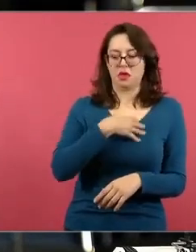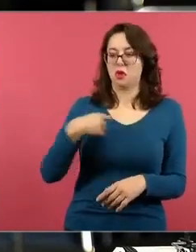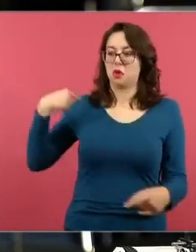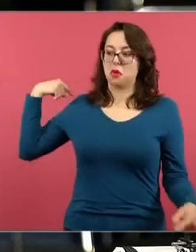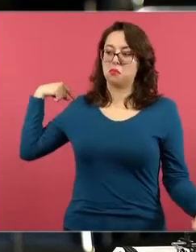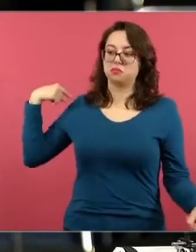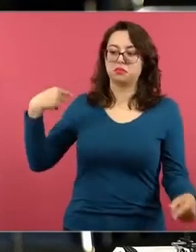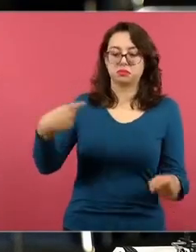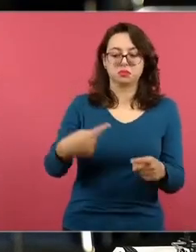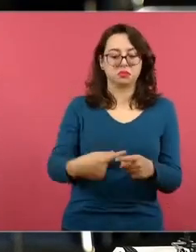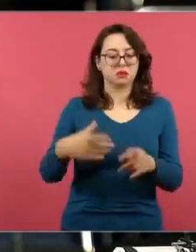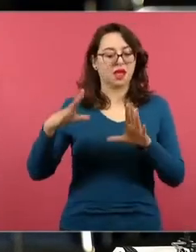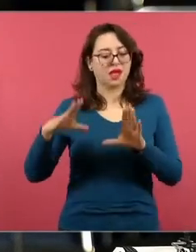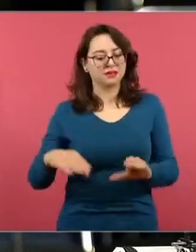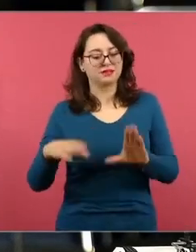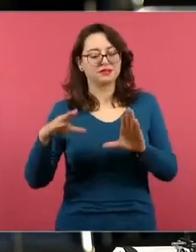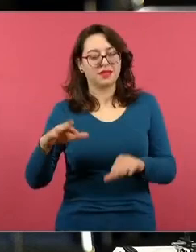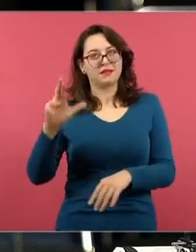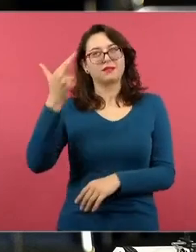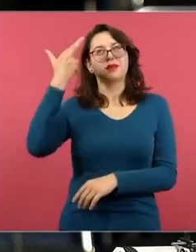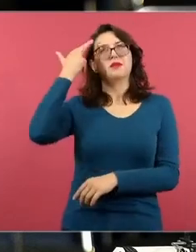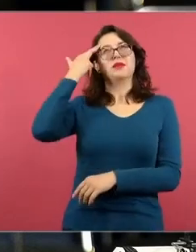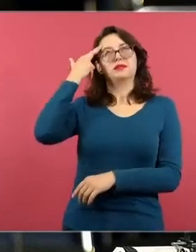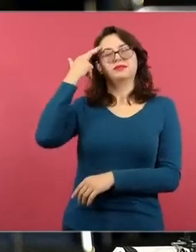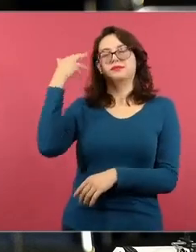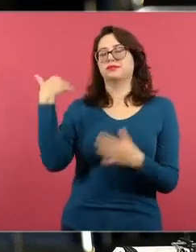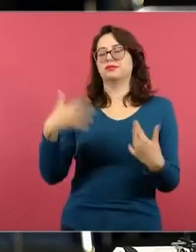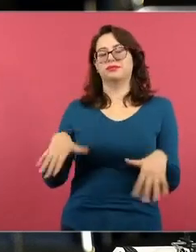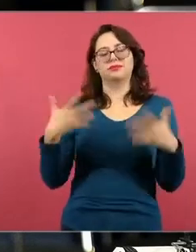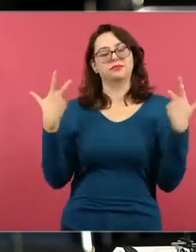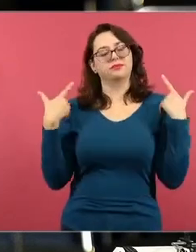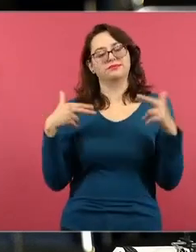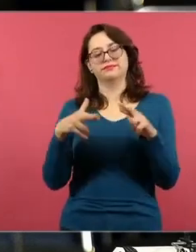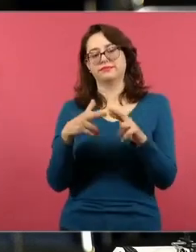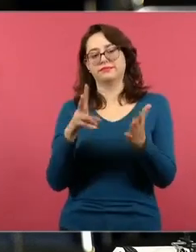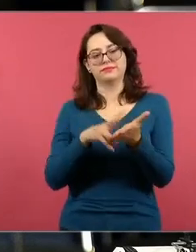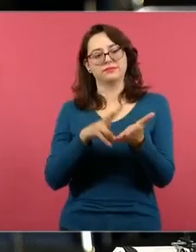hijos en sus escuelas las felicito mucho también